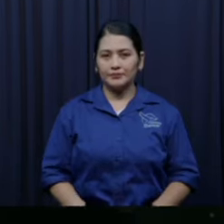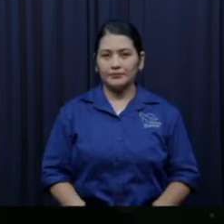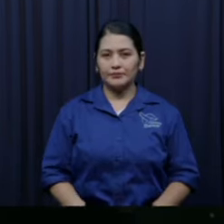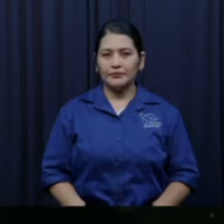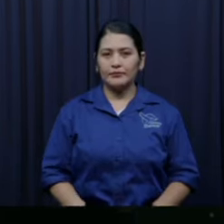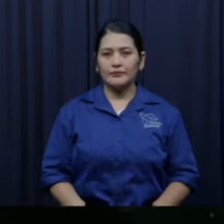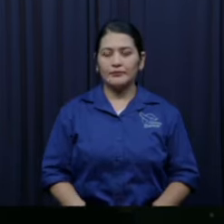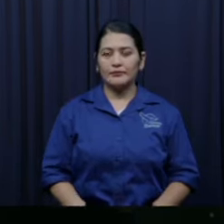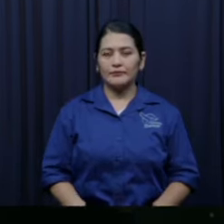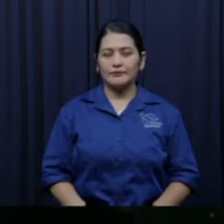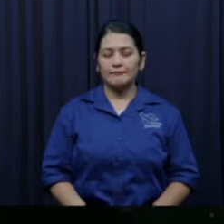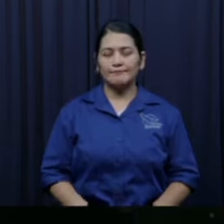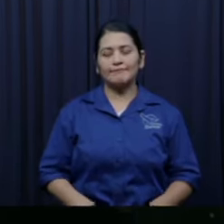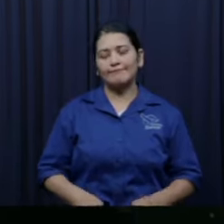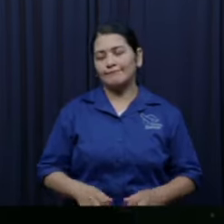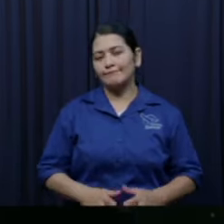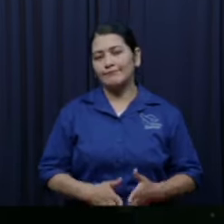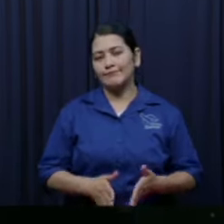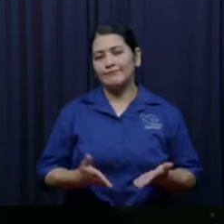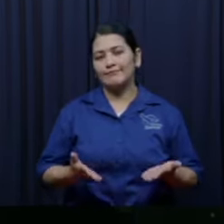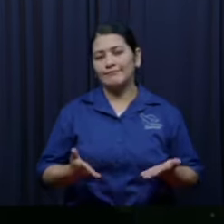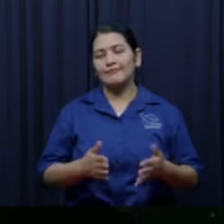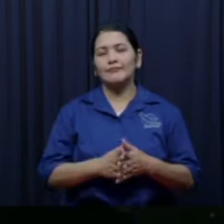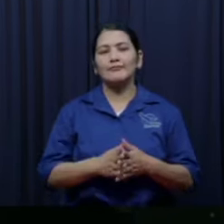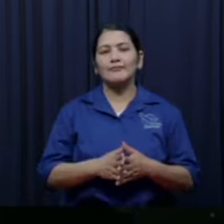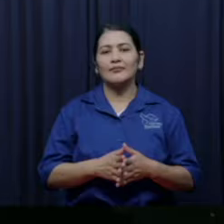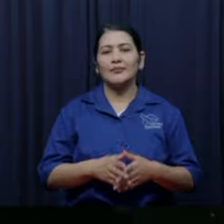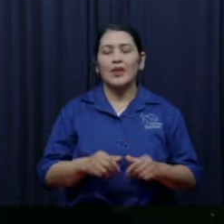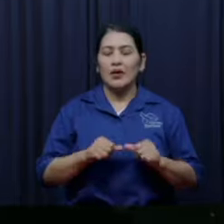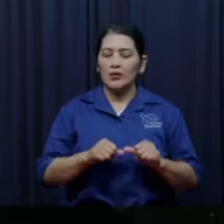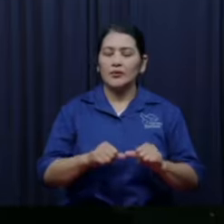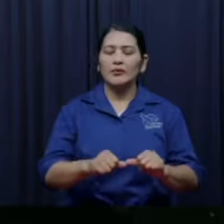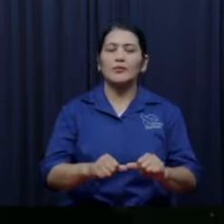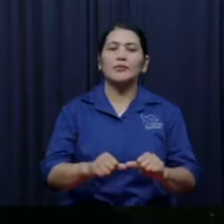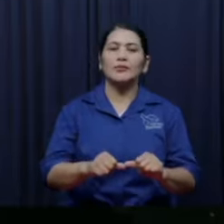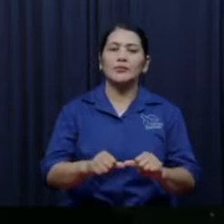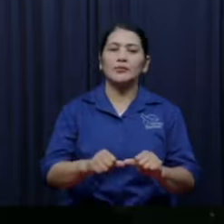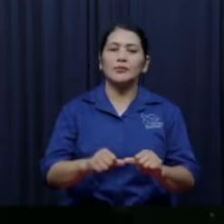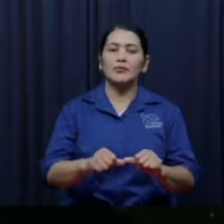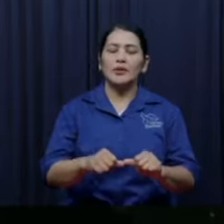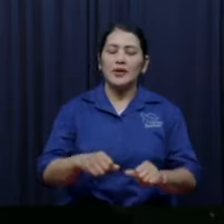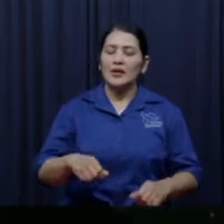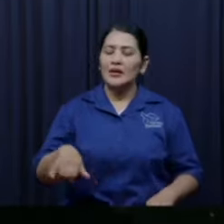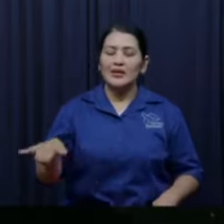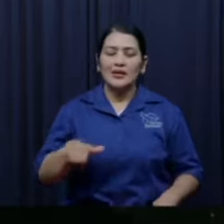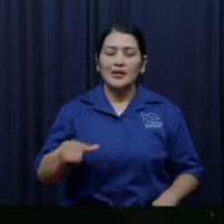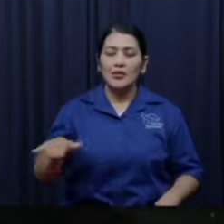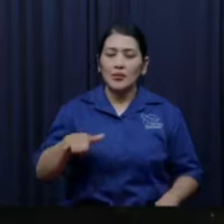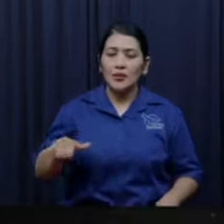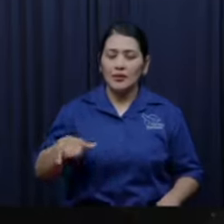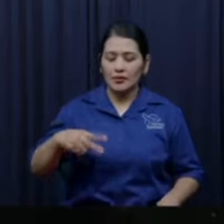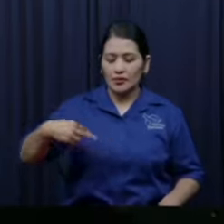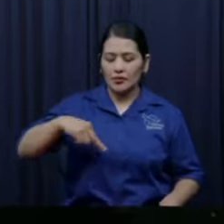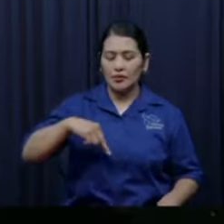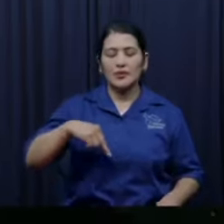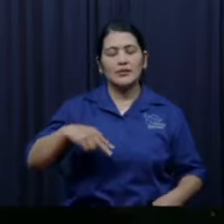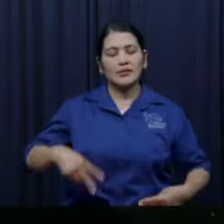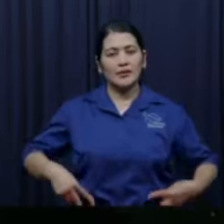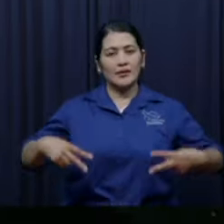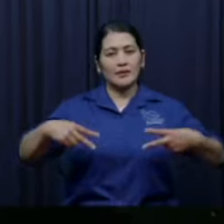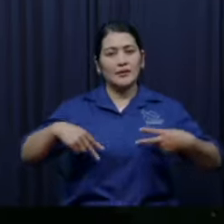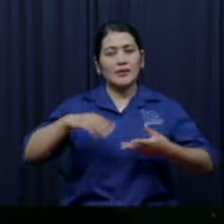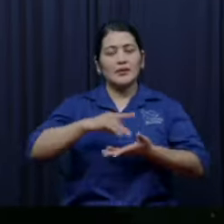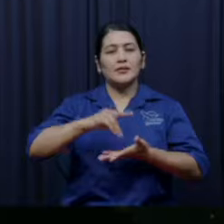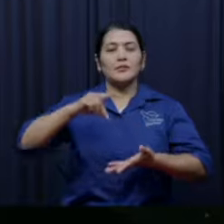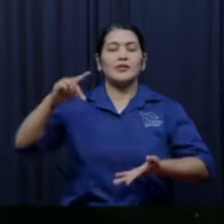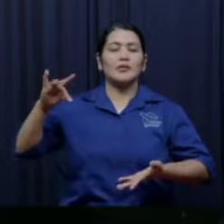para que meterme en ese lío pero usted se hace un examen en donde lo van a asegurar y le empiezan a preguntar un montón